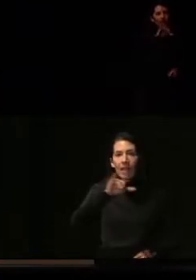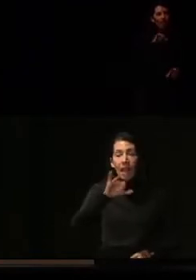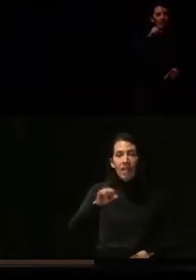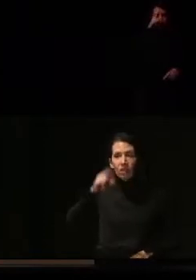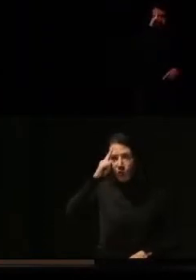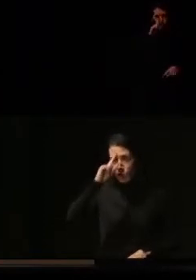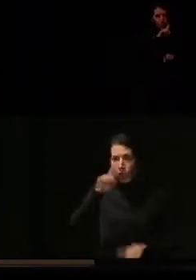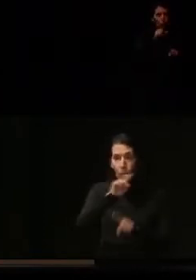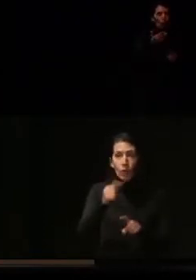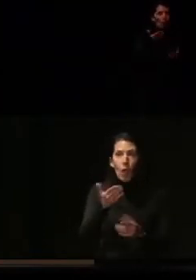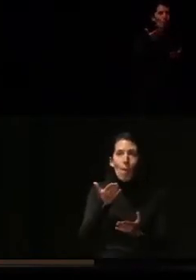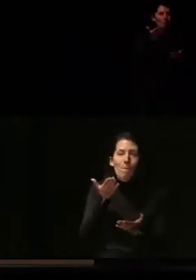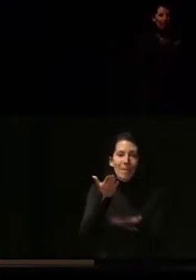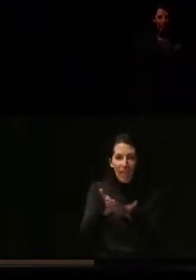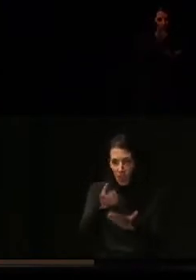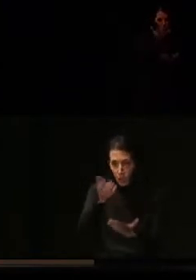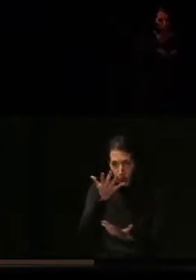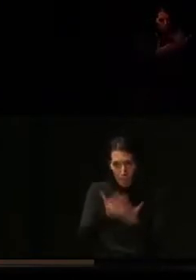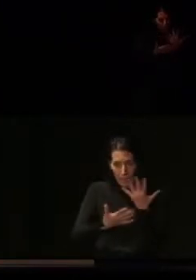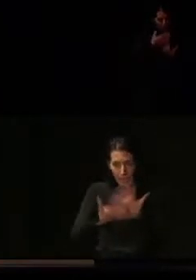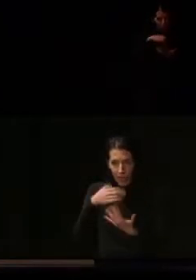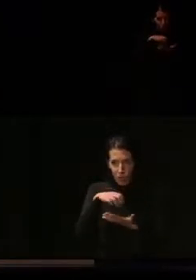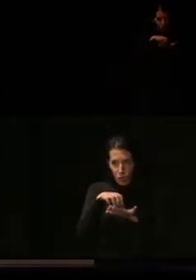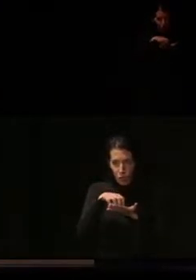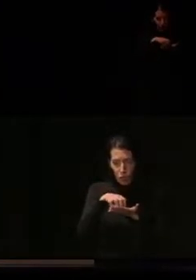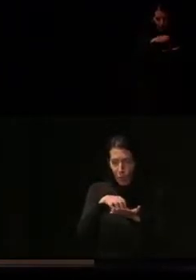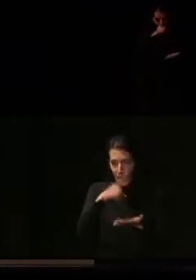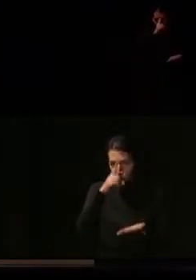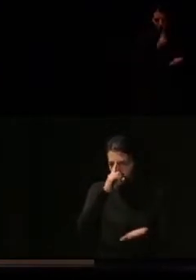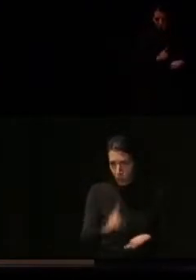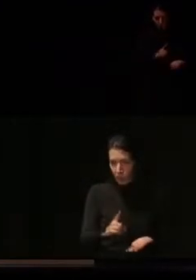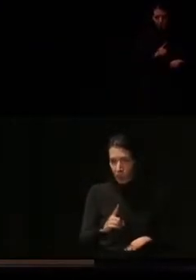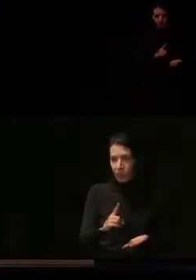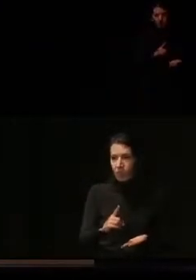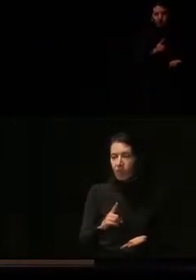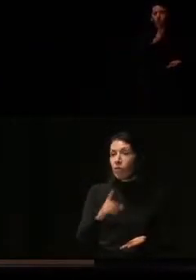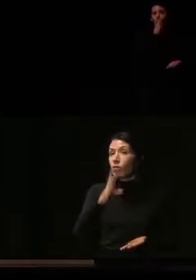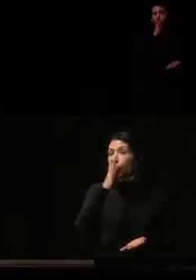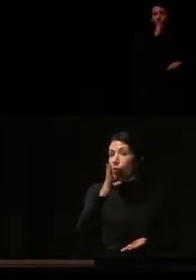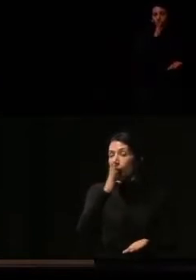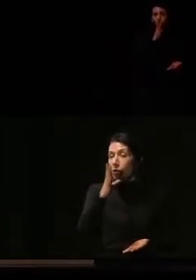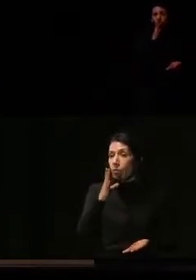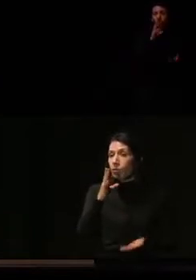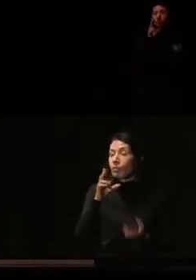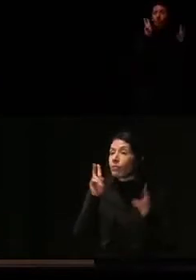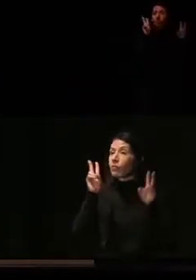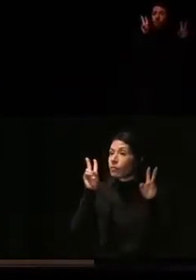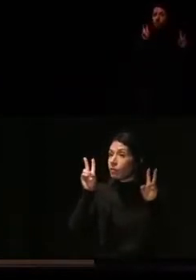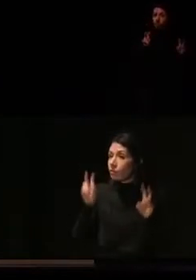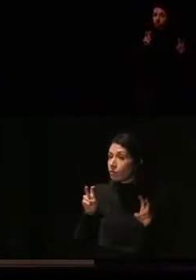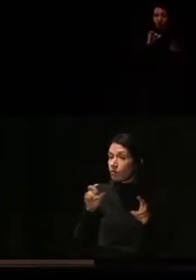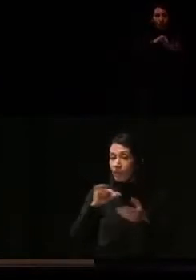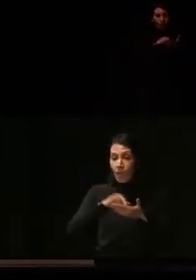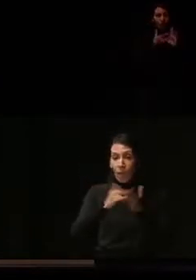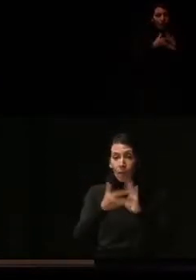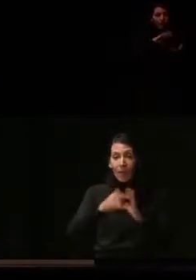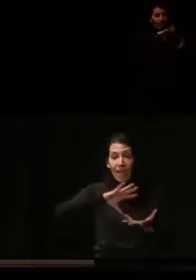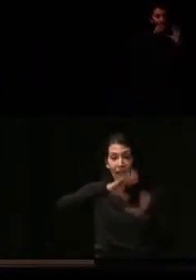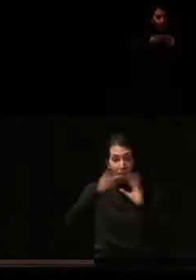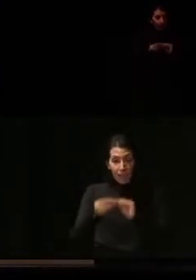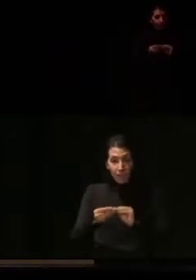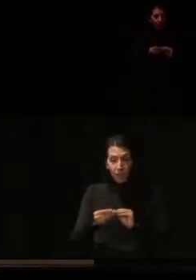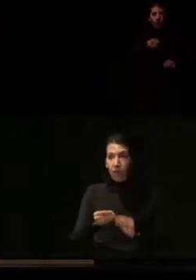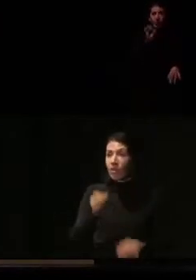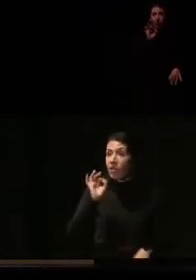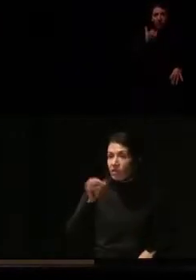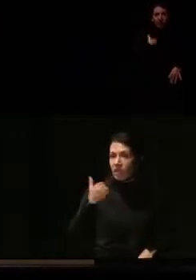pregunta o solicitud por la motivación que suscita el plan ADAPTA, que efectivamente